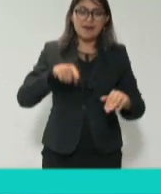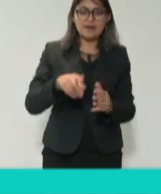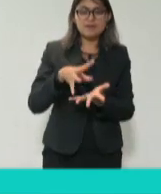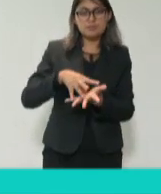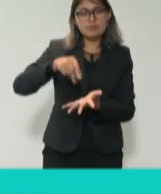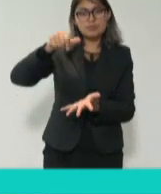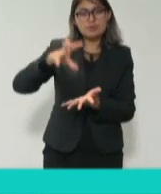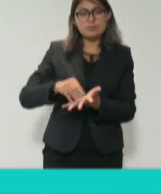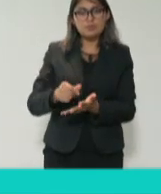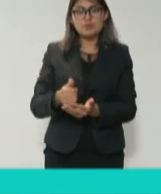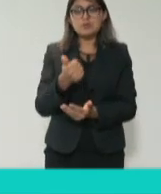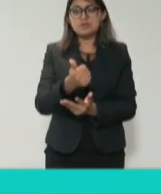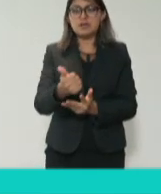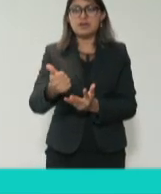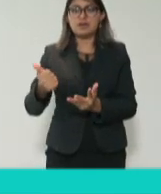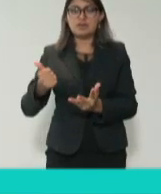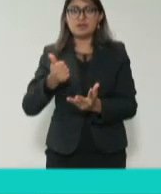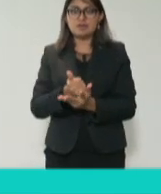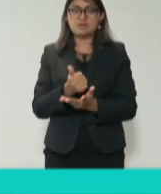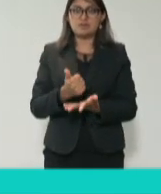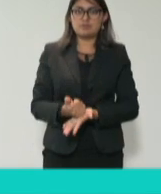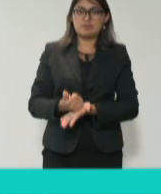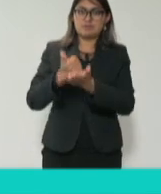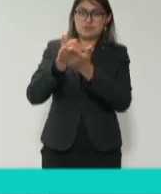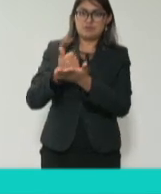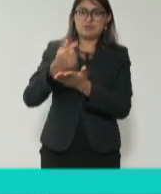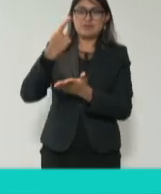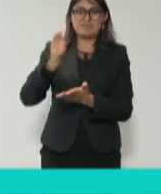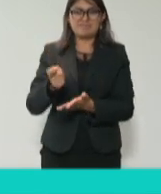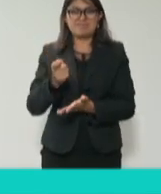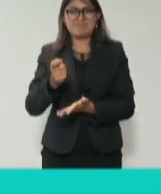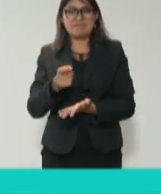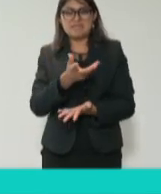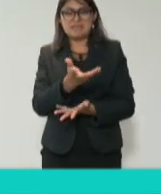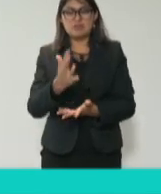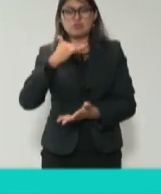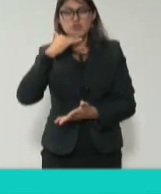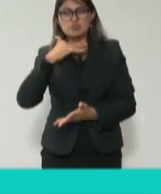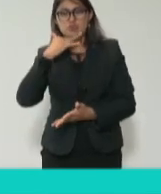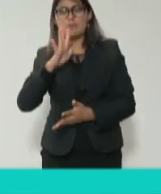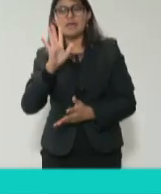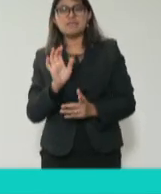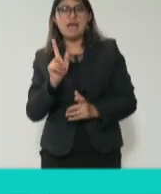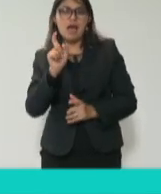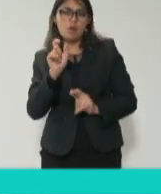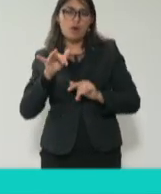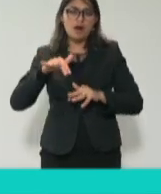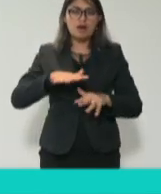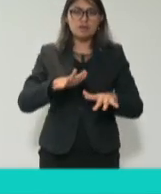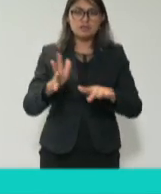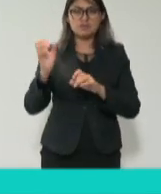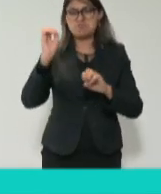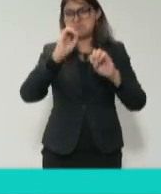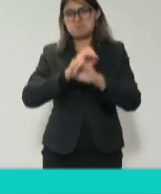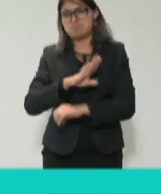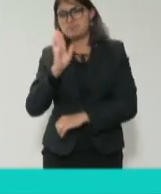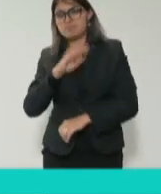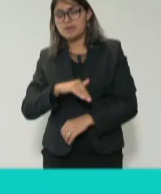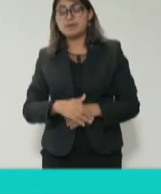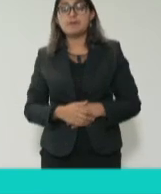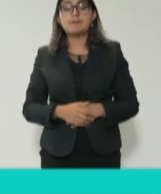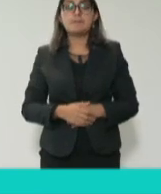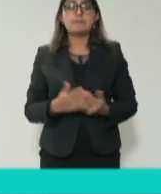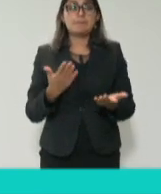detener esas aguas turbulentas de la corrupción. Y entonces yo les quiero platicar en este tema de más